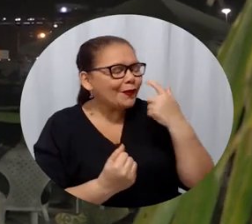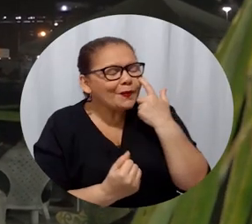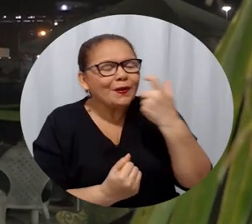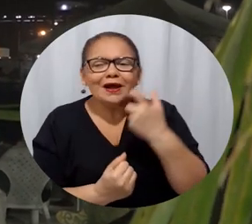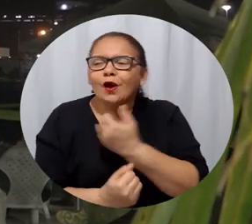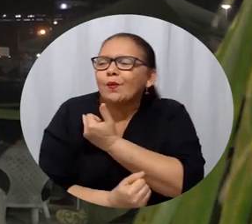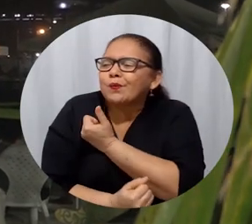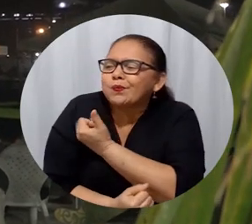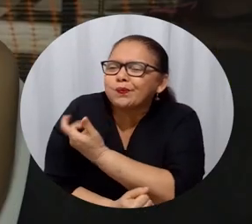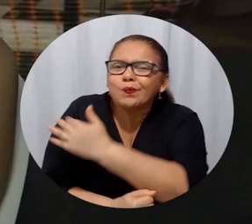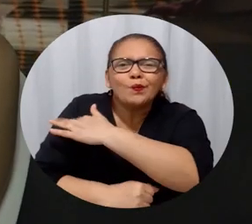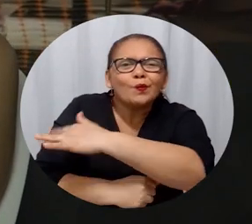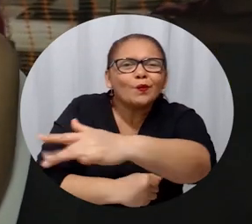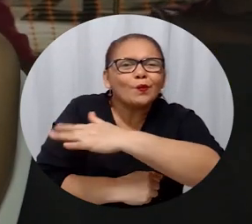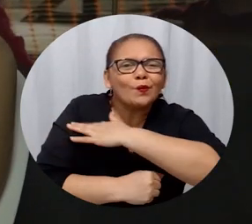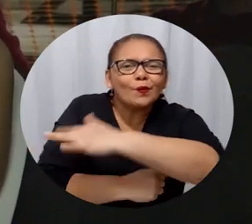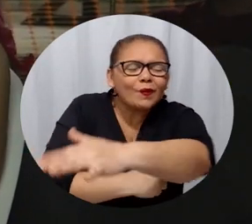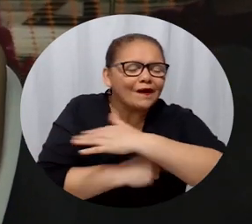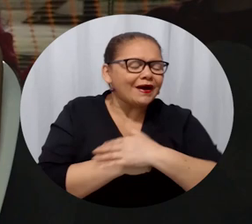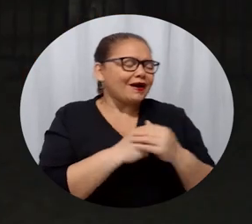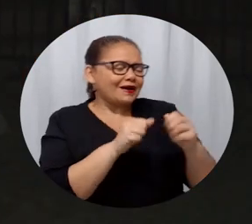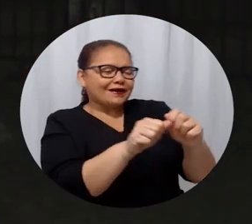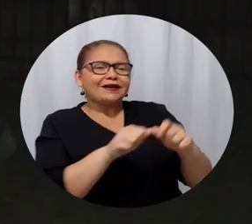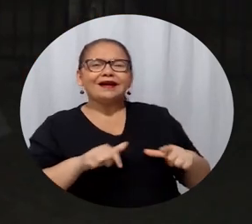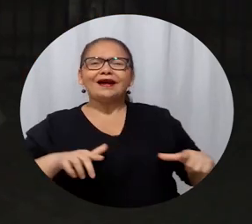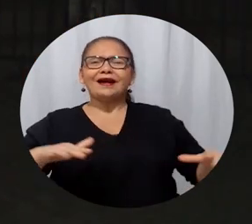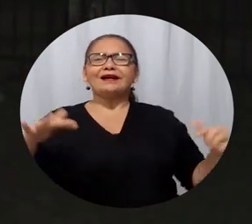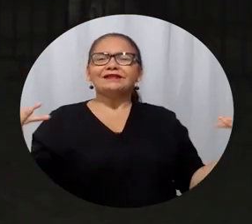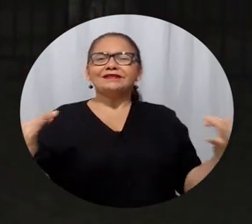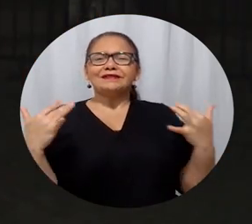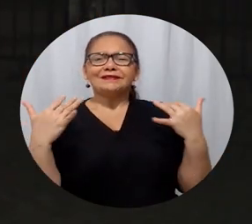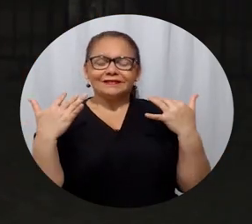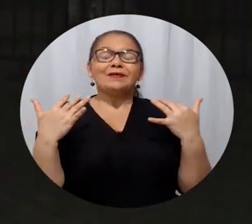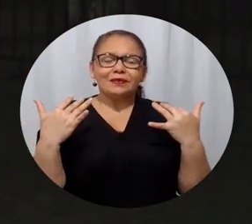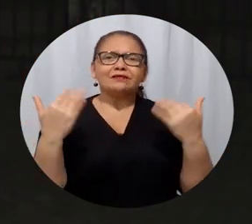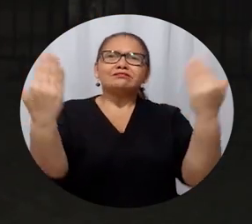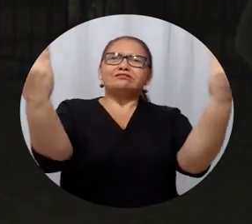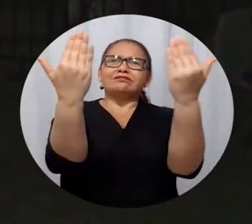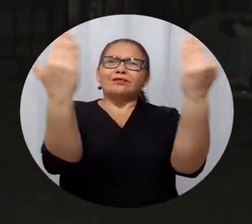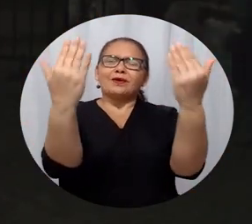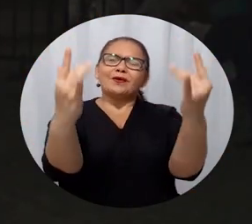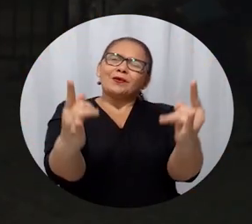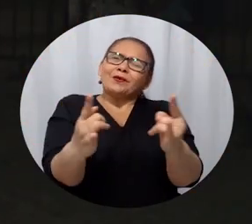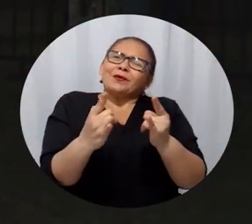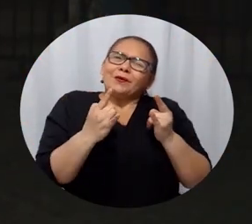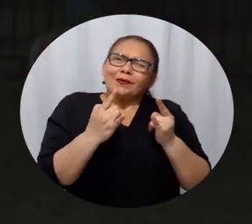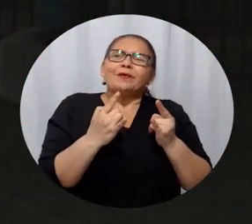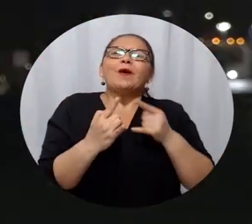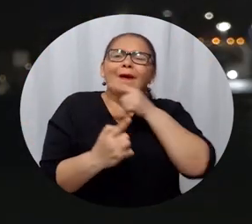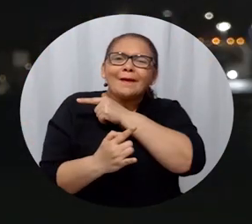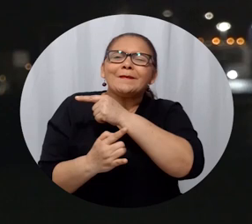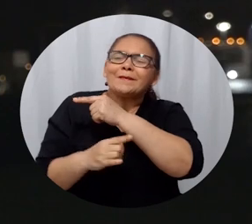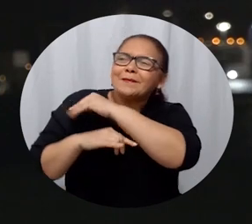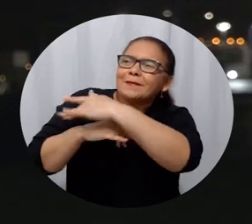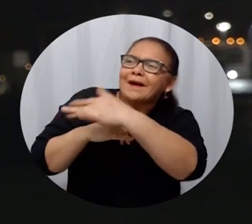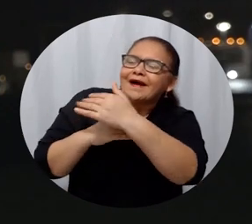porque el mar, el lugar, las películas que tienen en común y es que el mar tiene un papel fundamental en las historias.